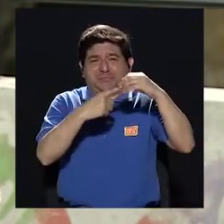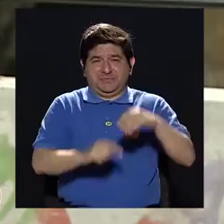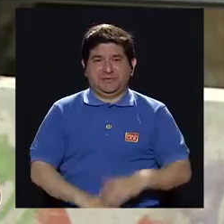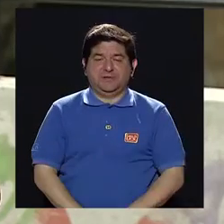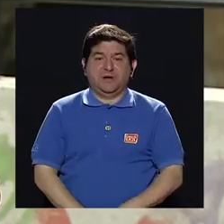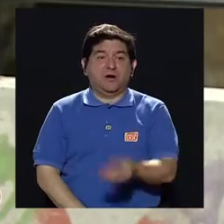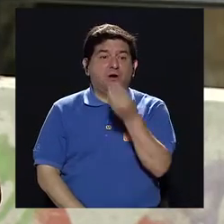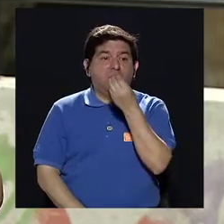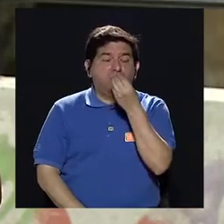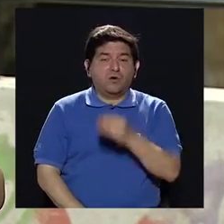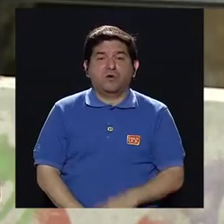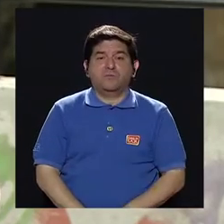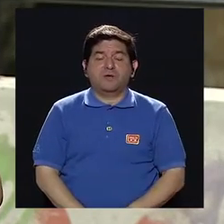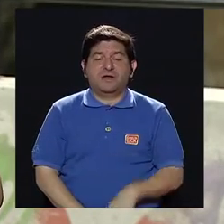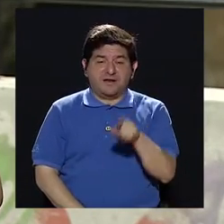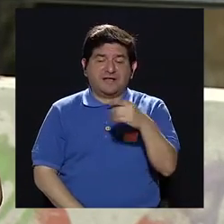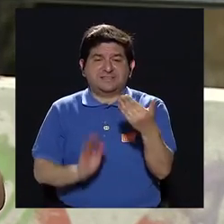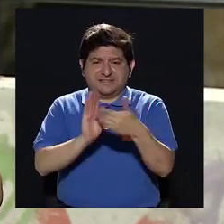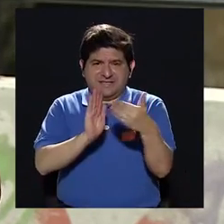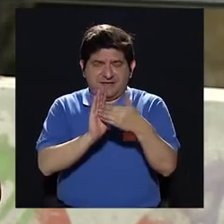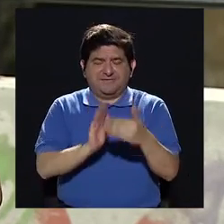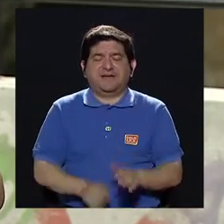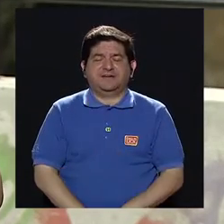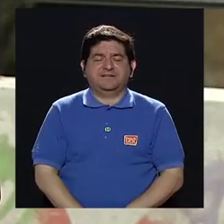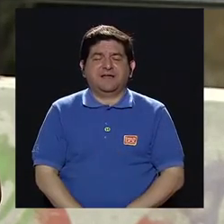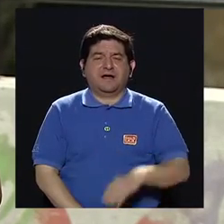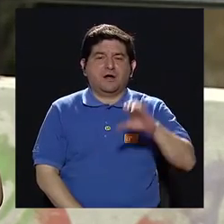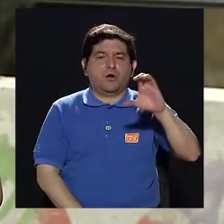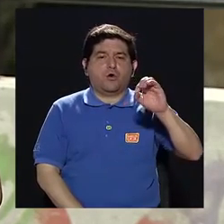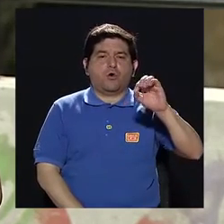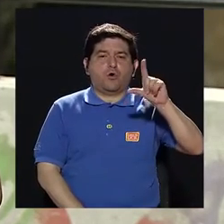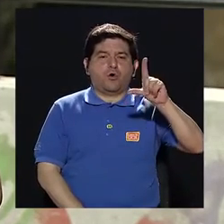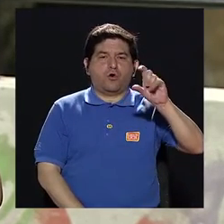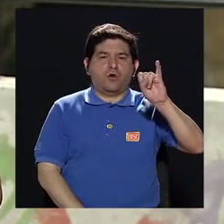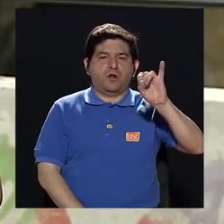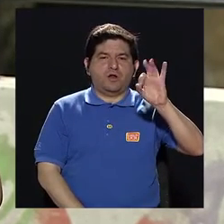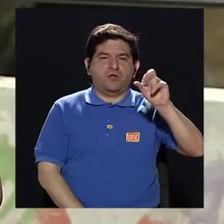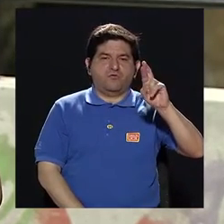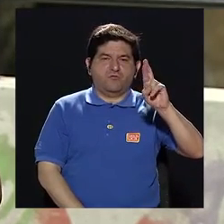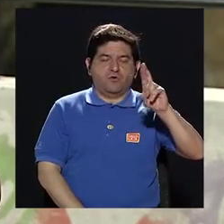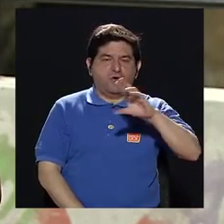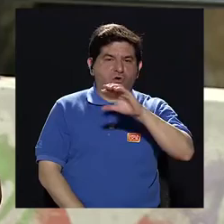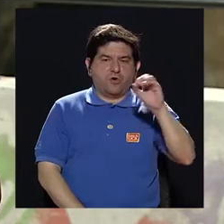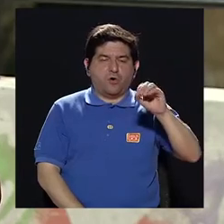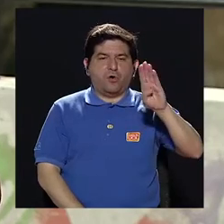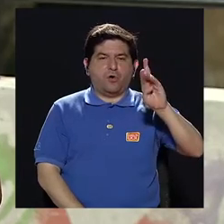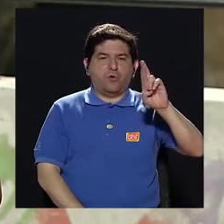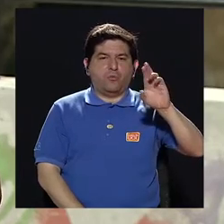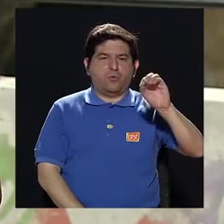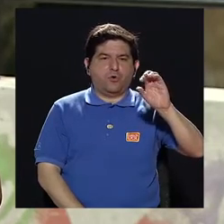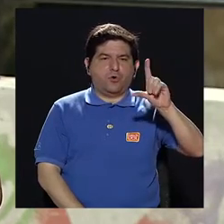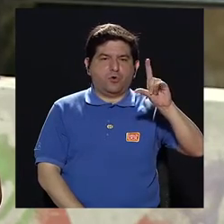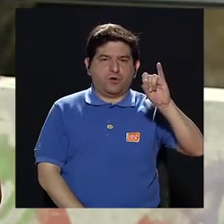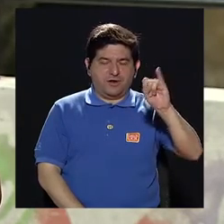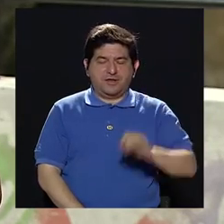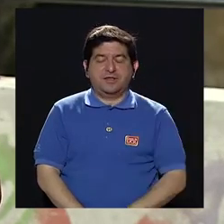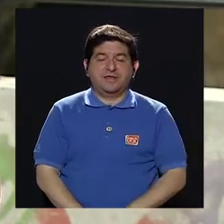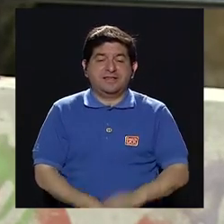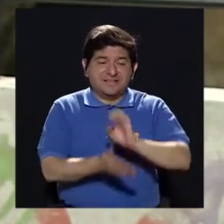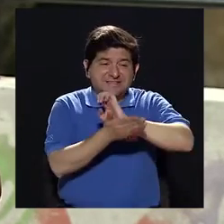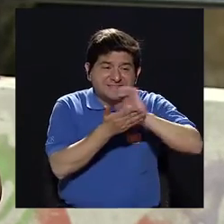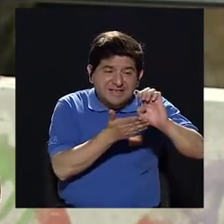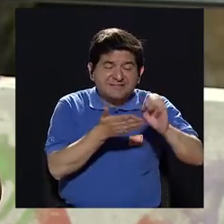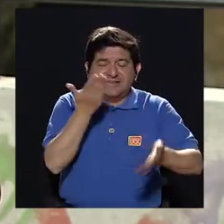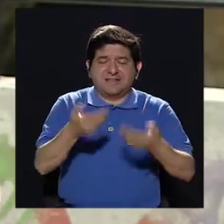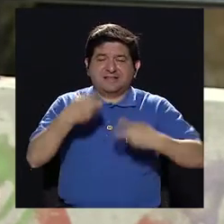sí. Las comidas coliquientas, ¿verdad? Coliflor, brócoli. Cuando se está en una crisis fuerte se evita mucho todo lo